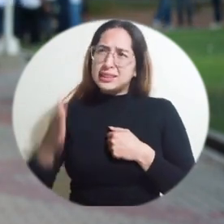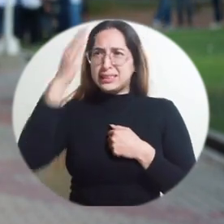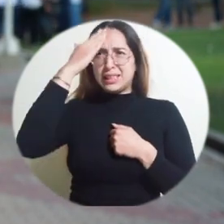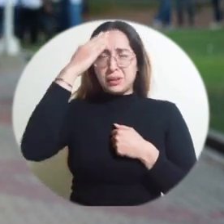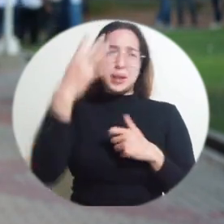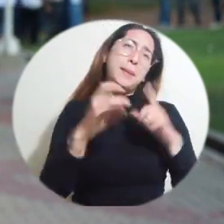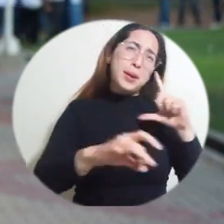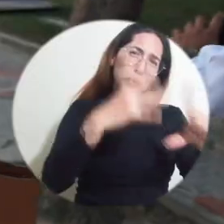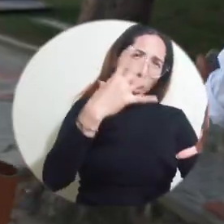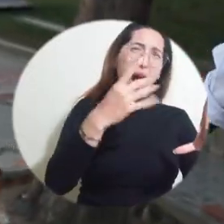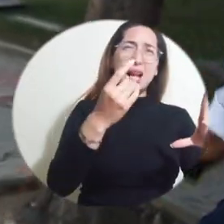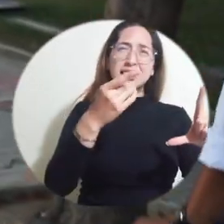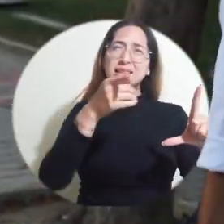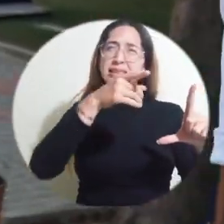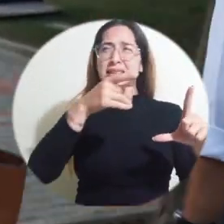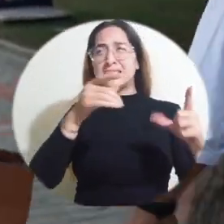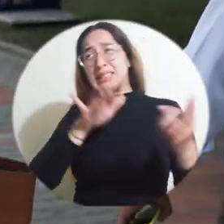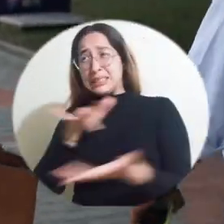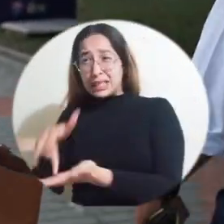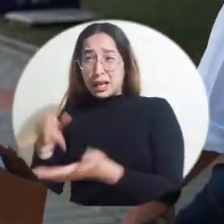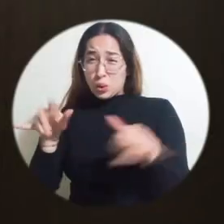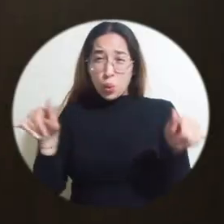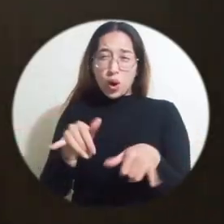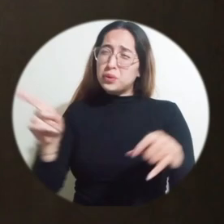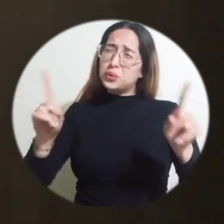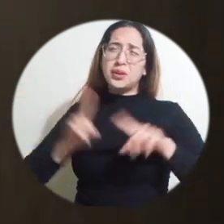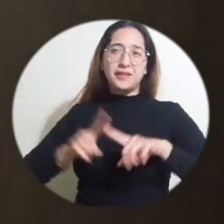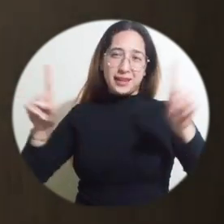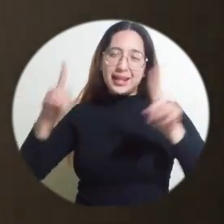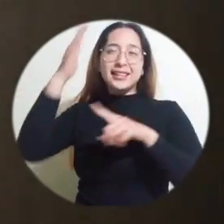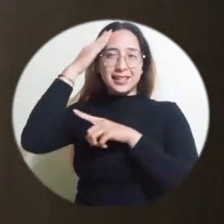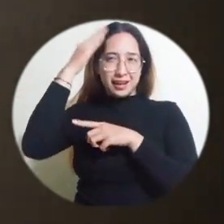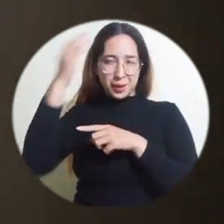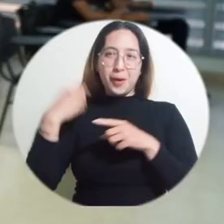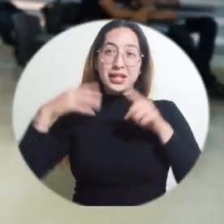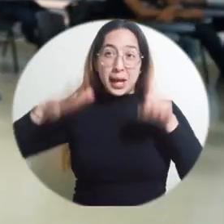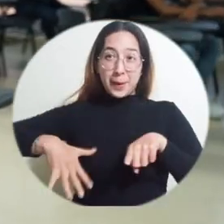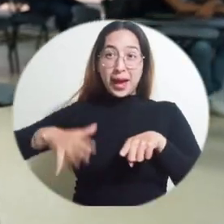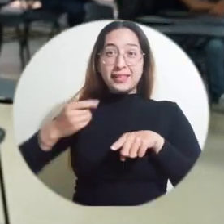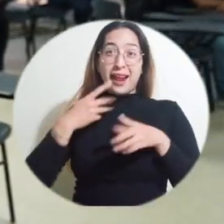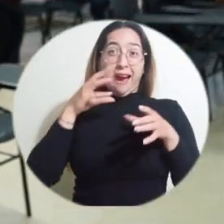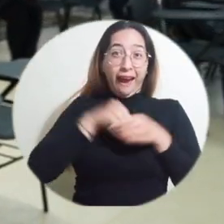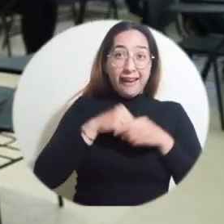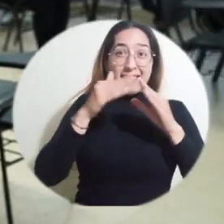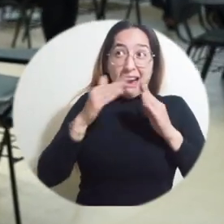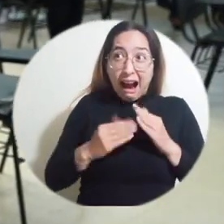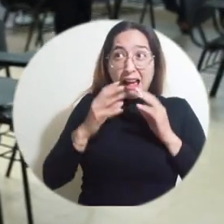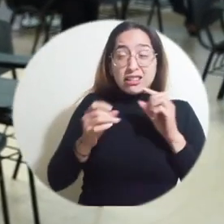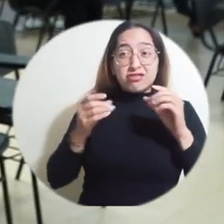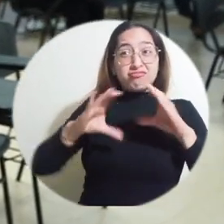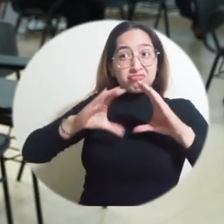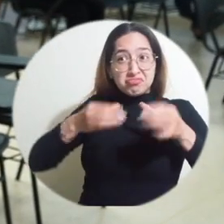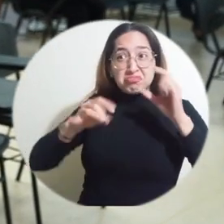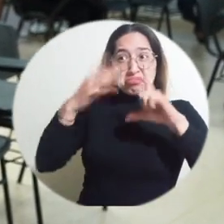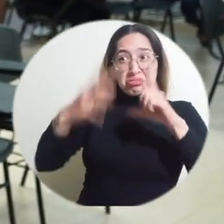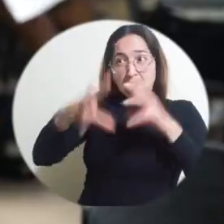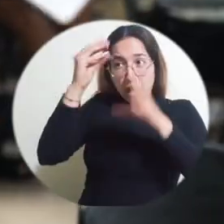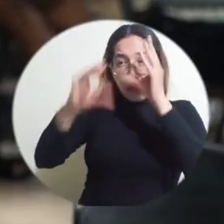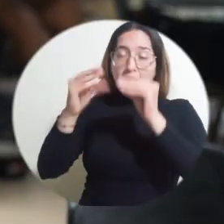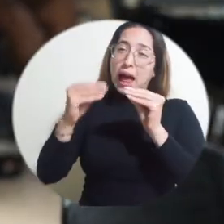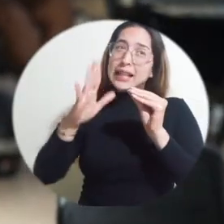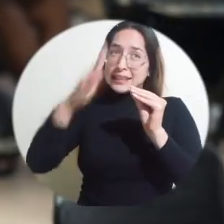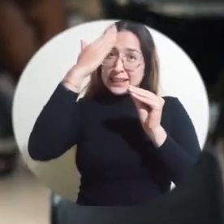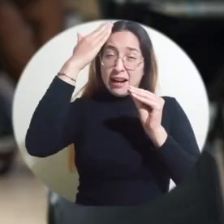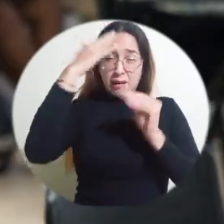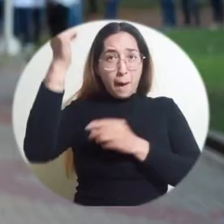es lo mismo. Aunque tuve muchos docentes en el transcurrir de esos cuatro semestres que tuvimos virtual, pues se pudo